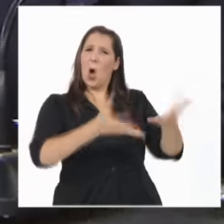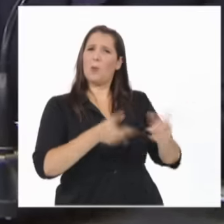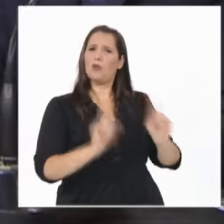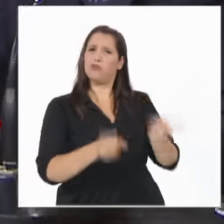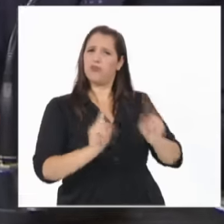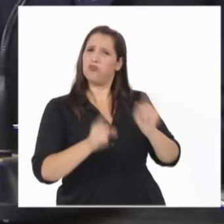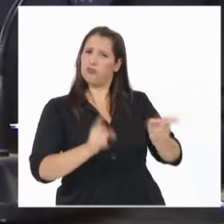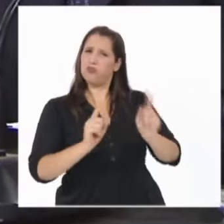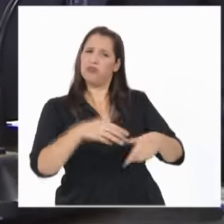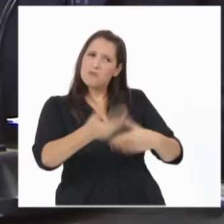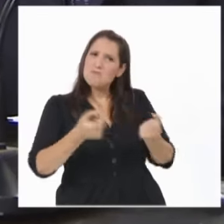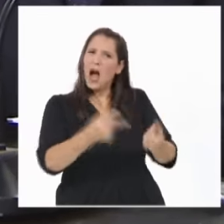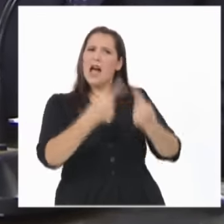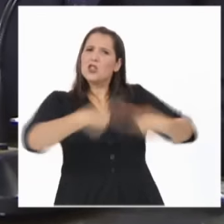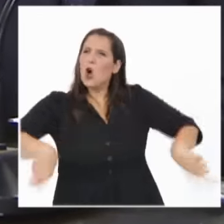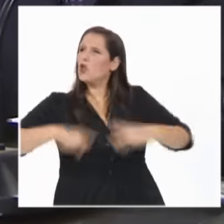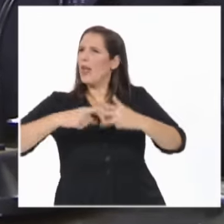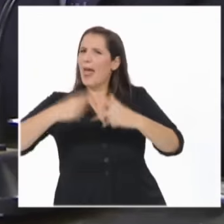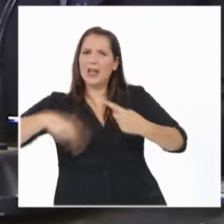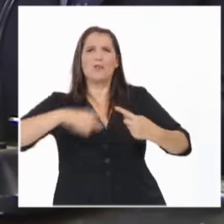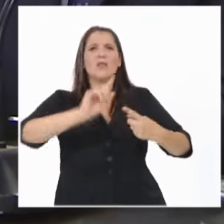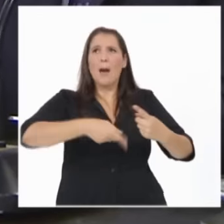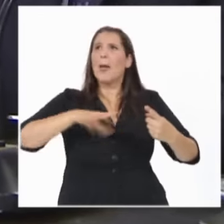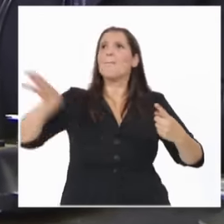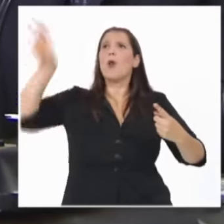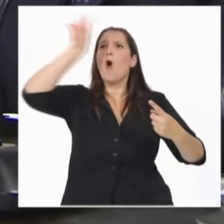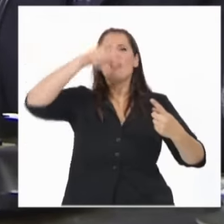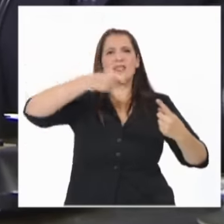pluralistas y las llevamos a varias provincias.